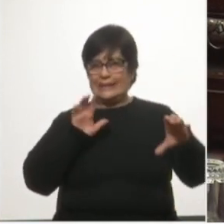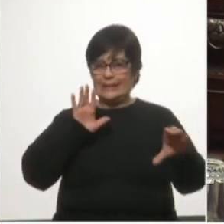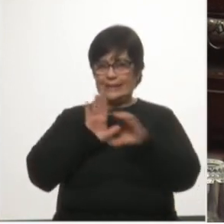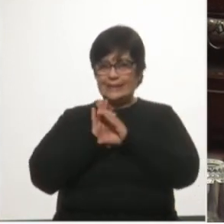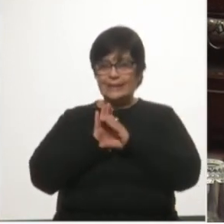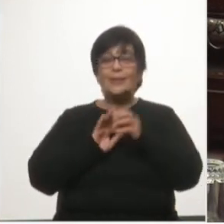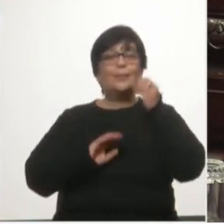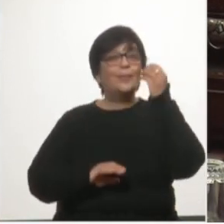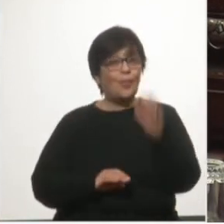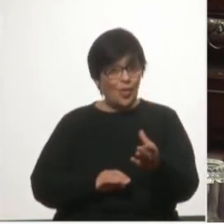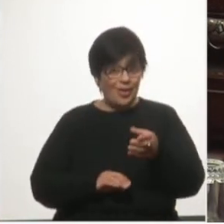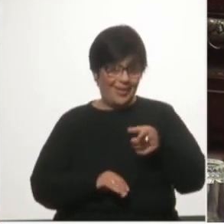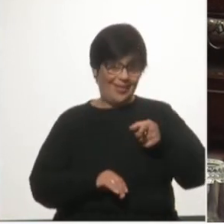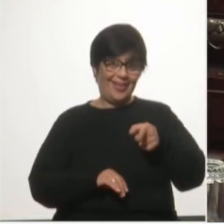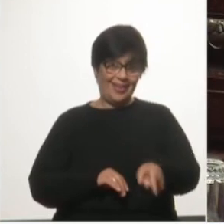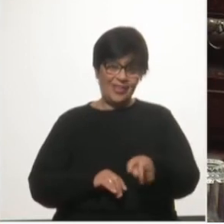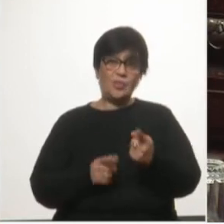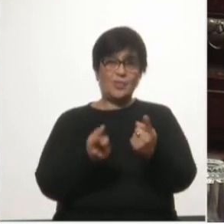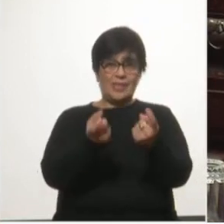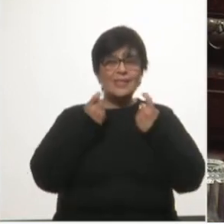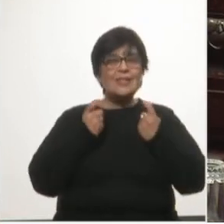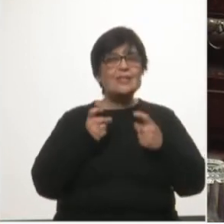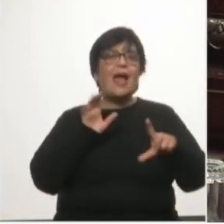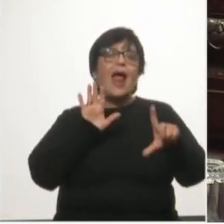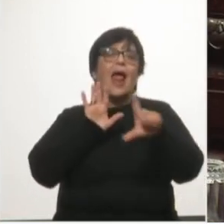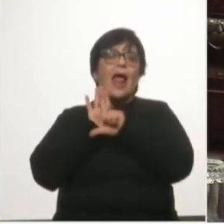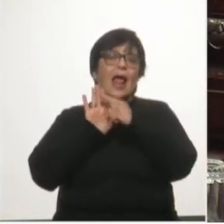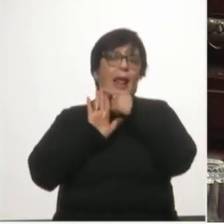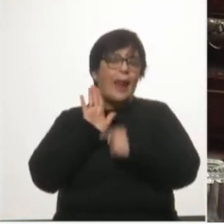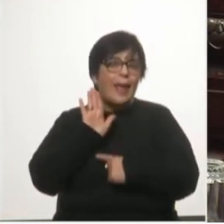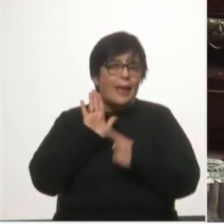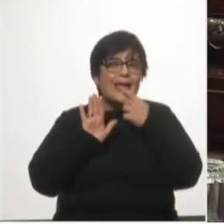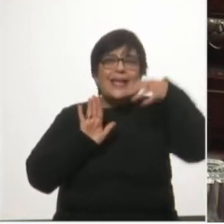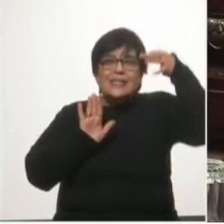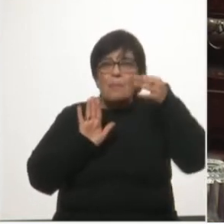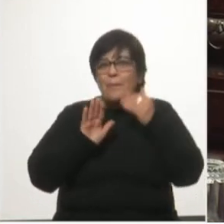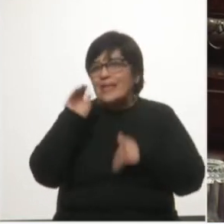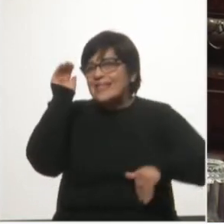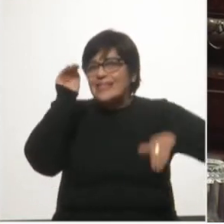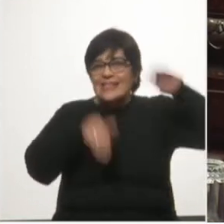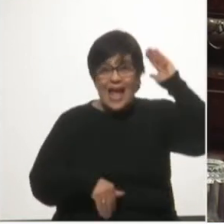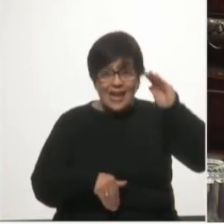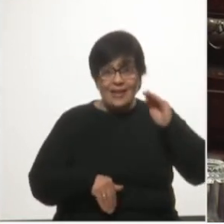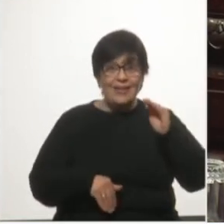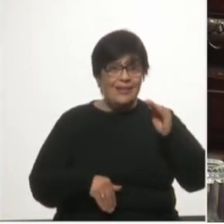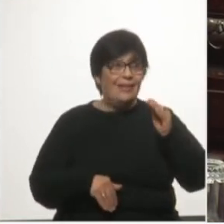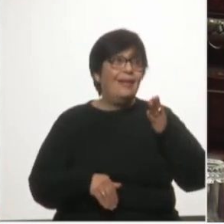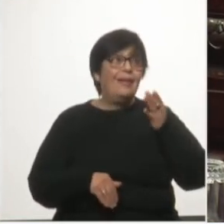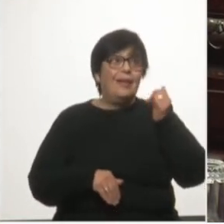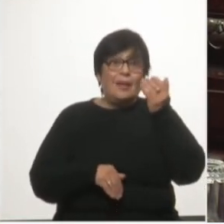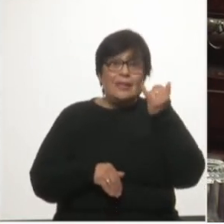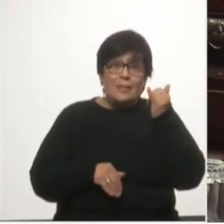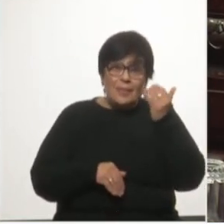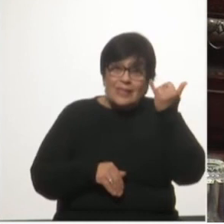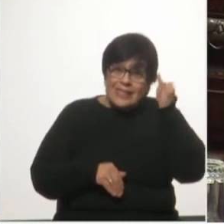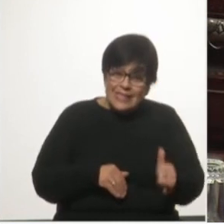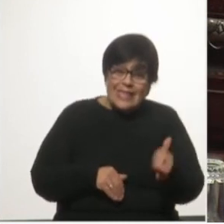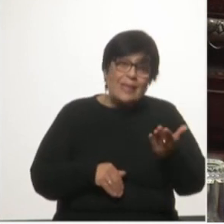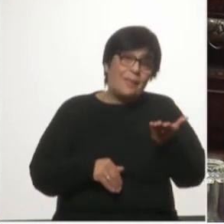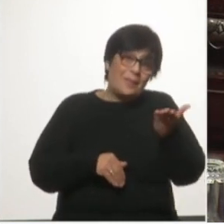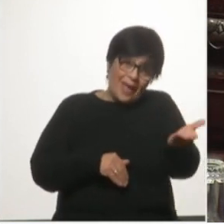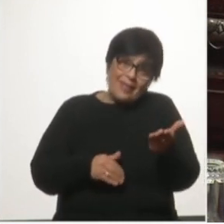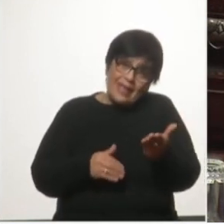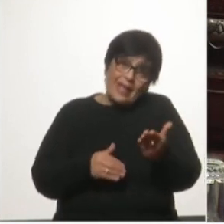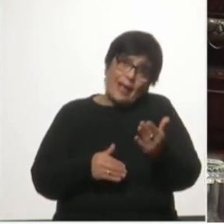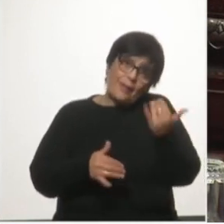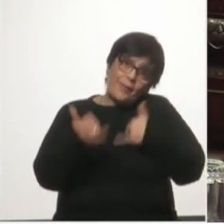porque para eso se requiere ley con mayorías especiales si hubiera solicitado esos informes jurídicos